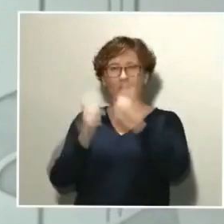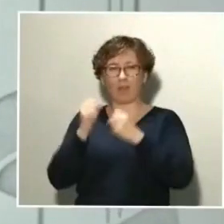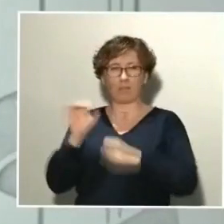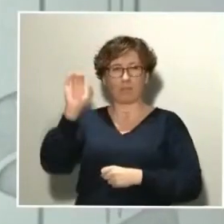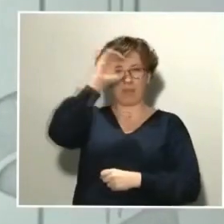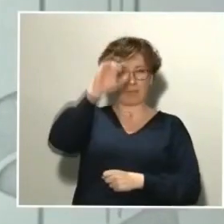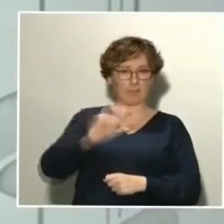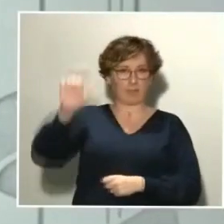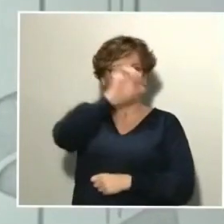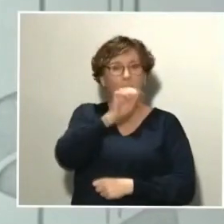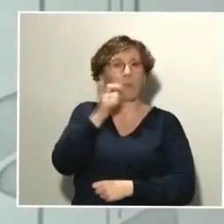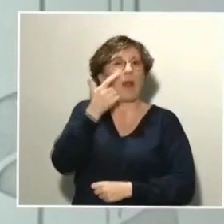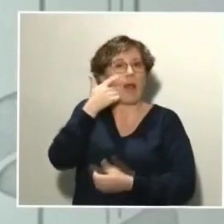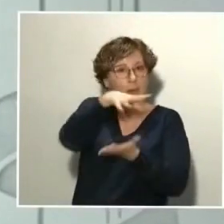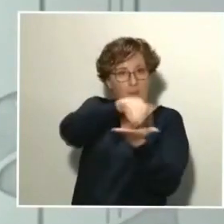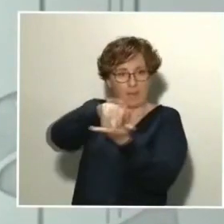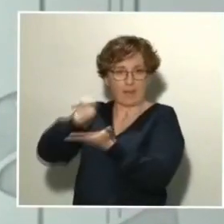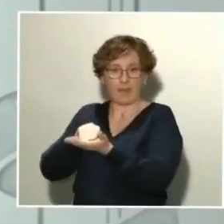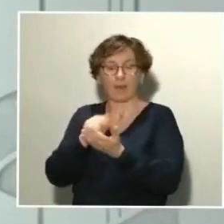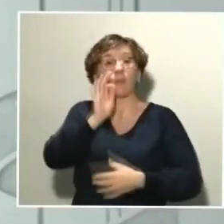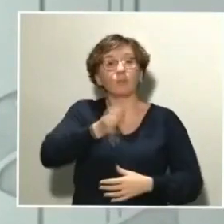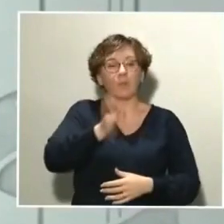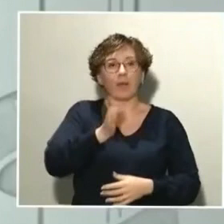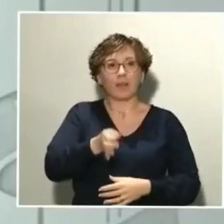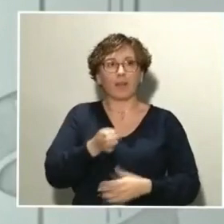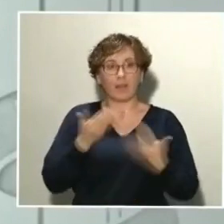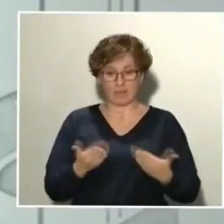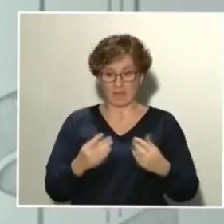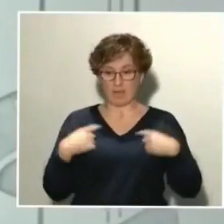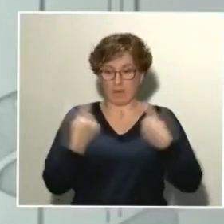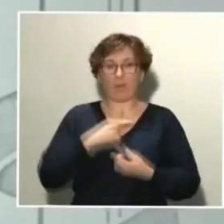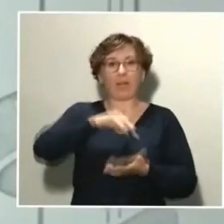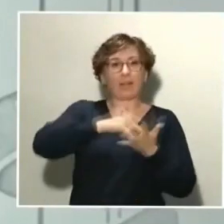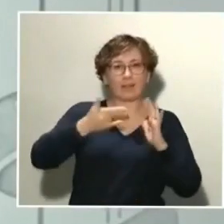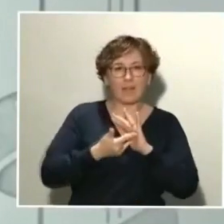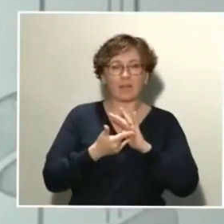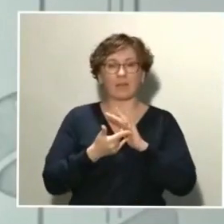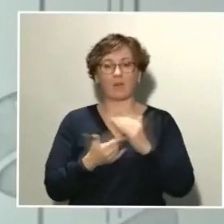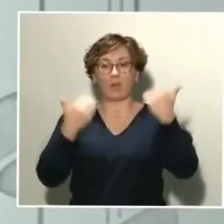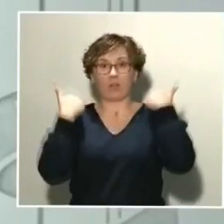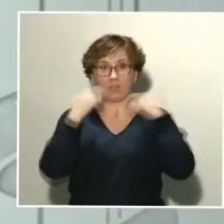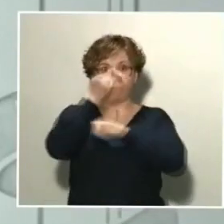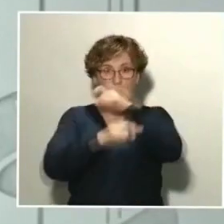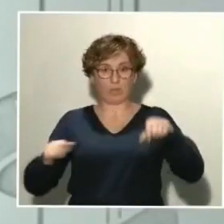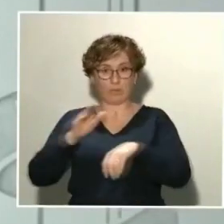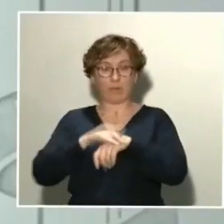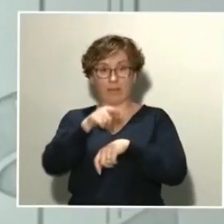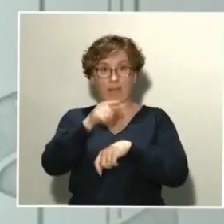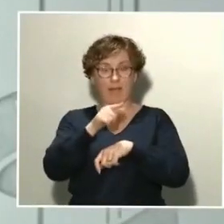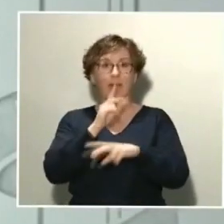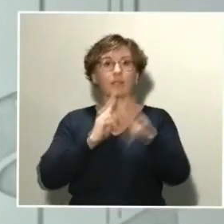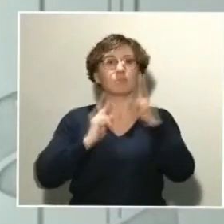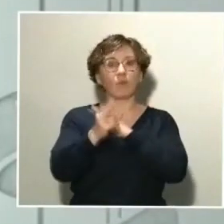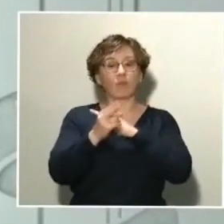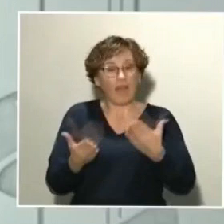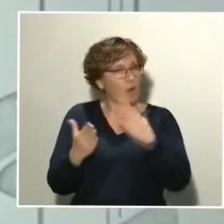verdad que ahora mismo todos los técnicos y responsables de dar respuesta a este problema estamos muy focalizados en la actividad diaria